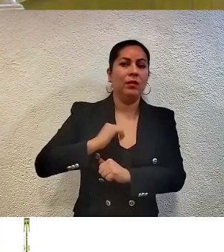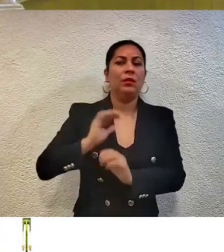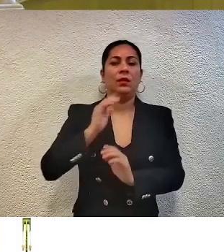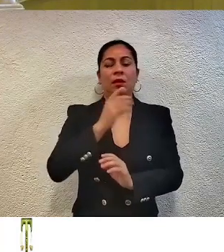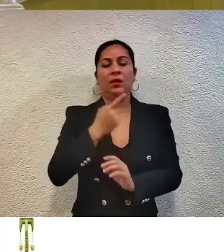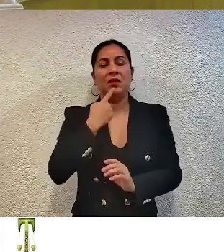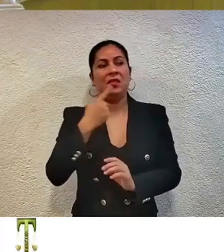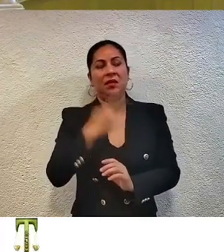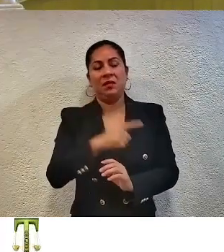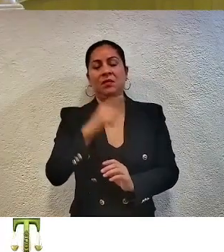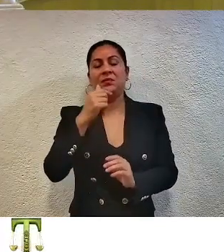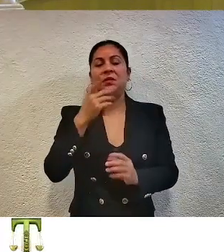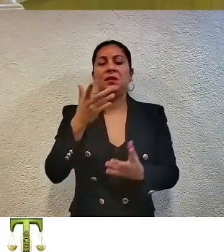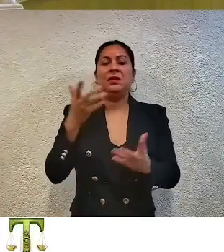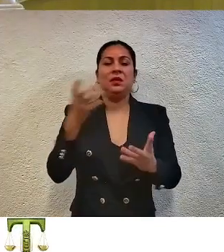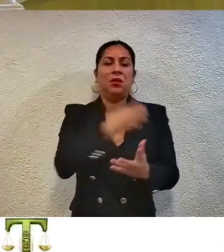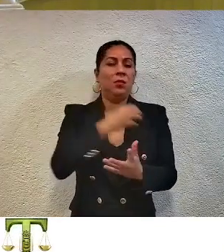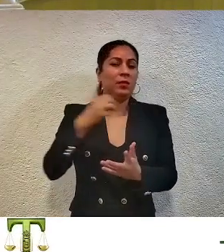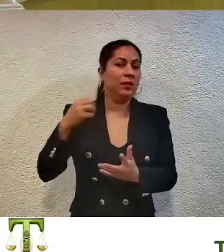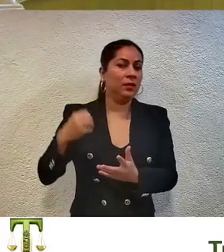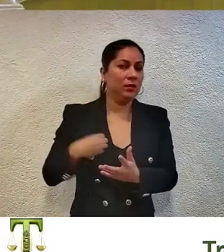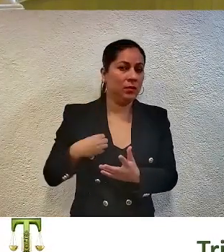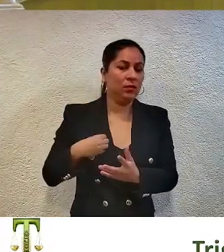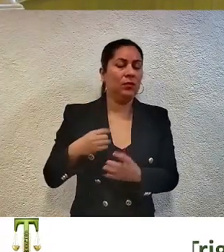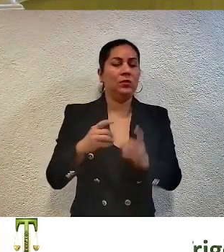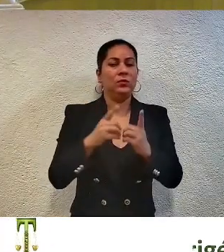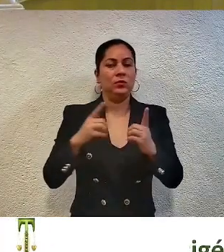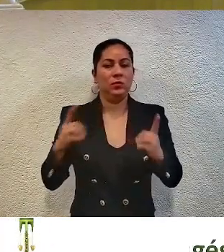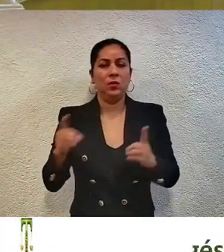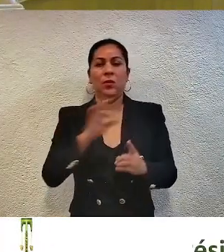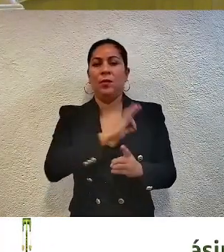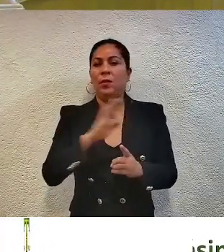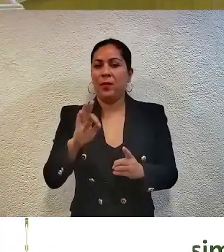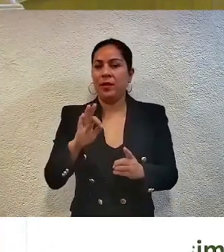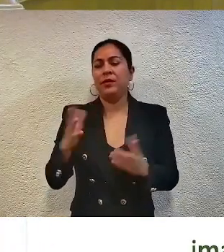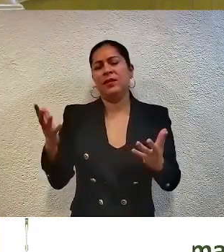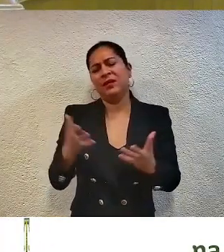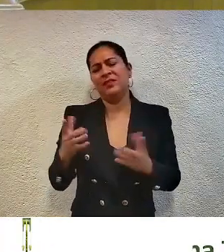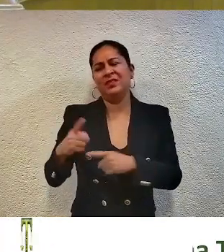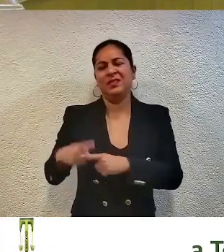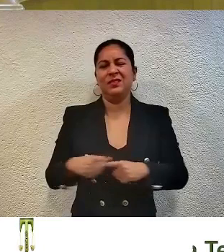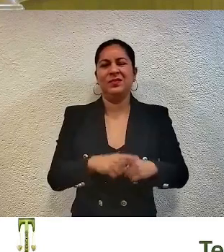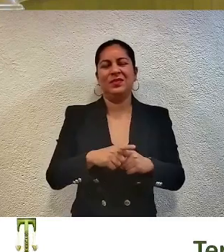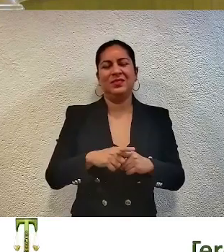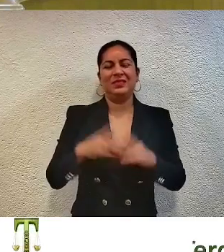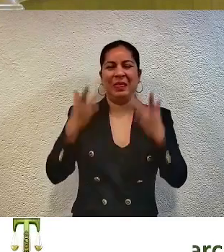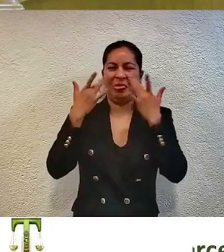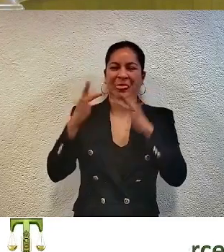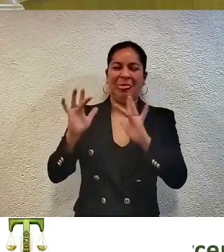potestativo y de ejercicio obligatorio y en su desarrollo pueden incurrir en diversos tipos de omisiones.